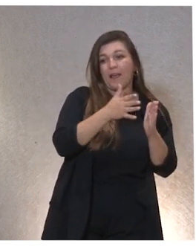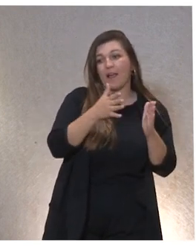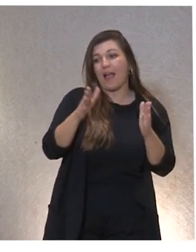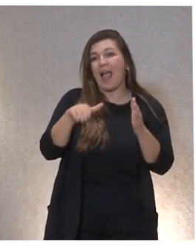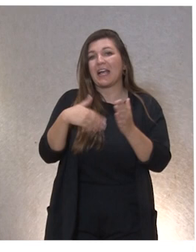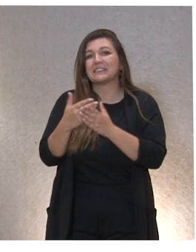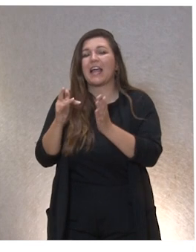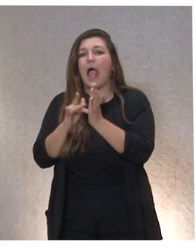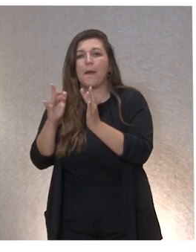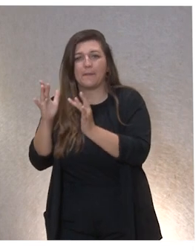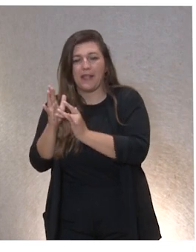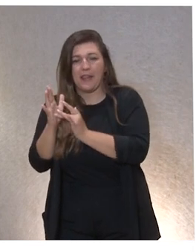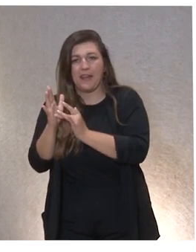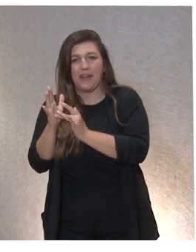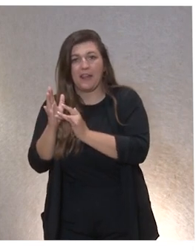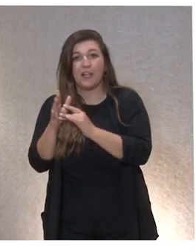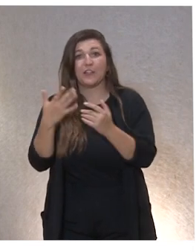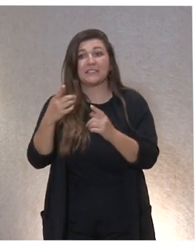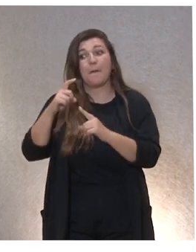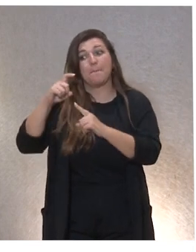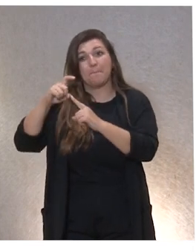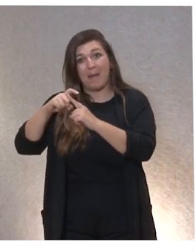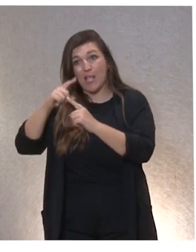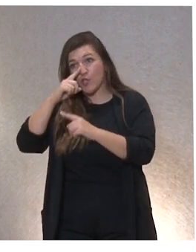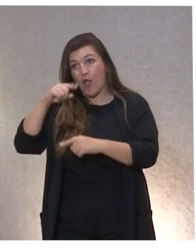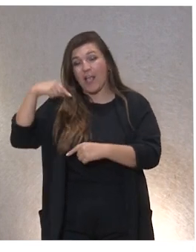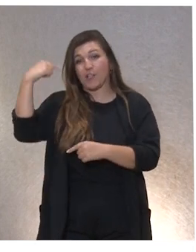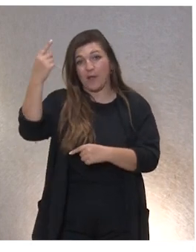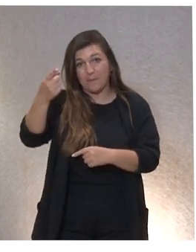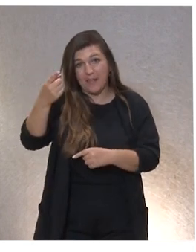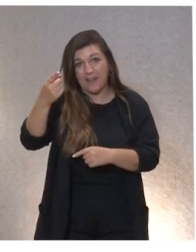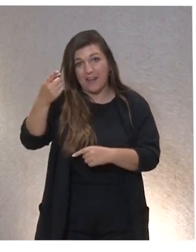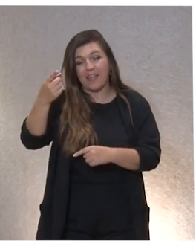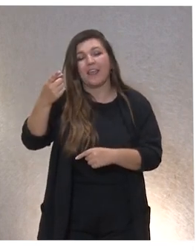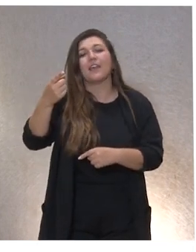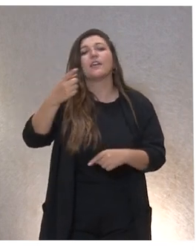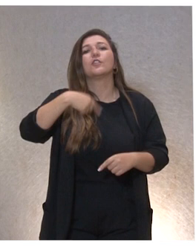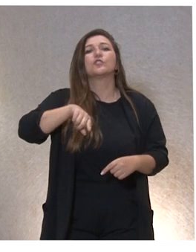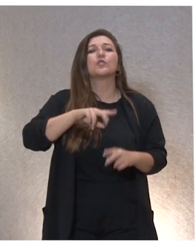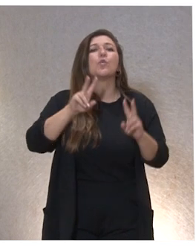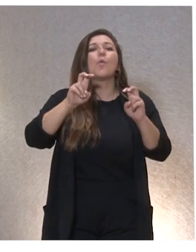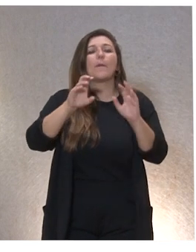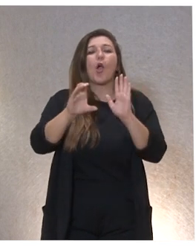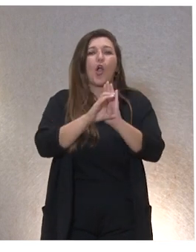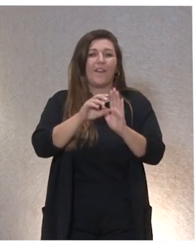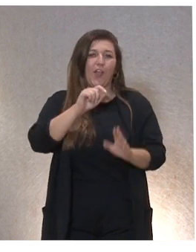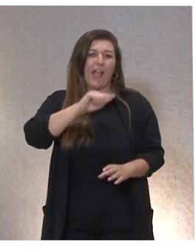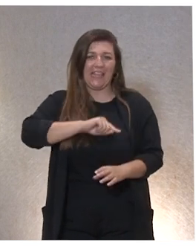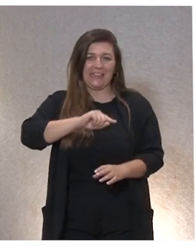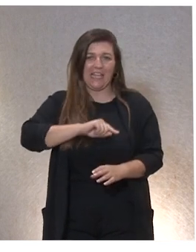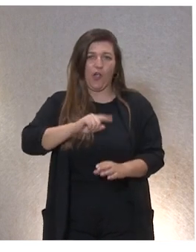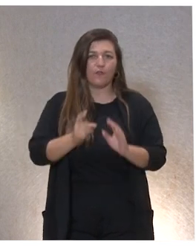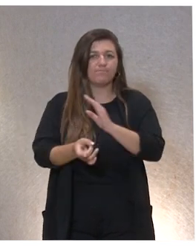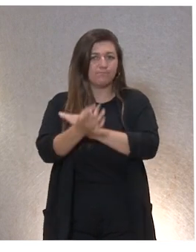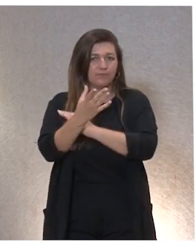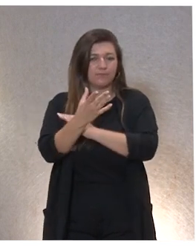el mes de abril es decir en mayo del año próximo tendremos nuestro nuevo código ético en este